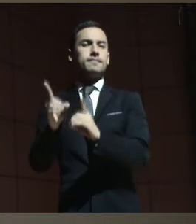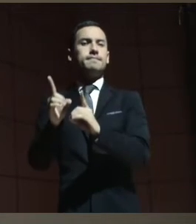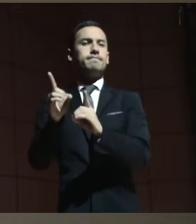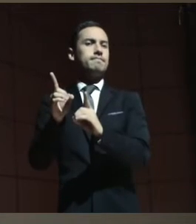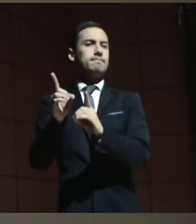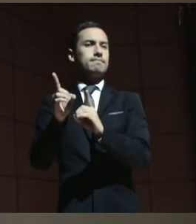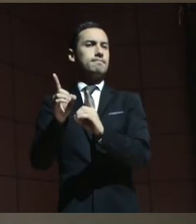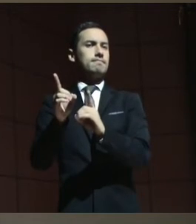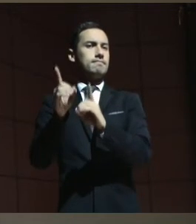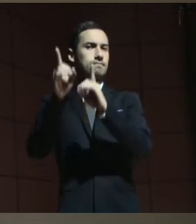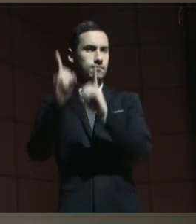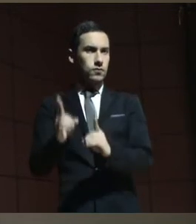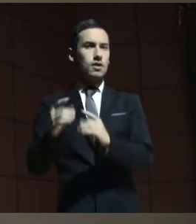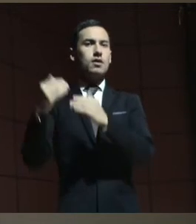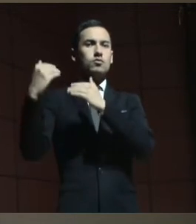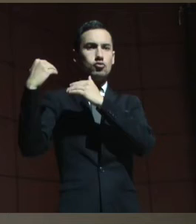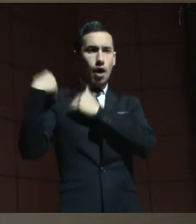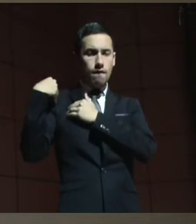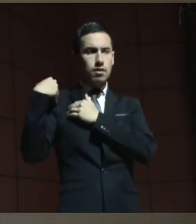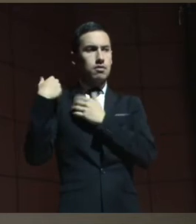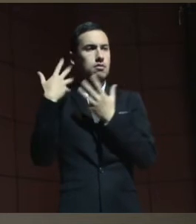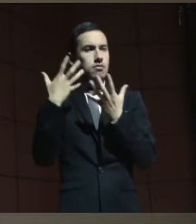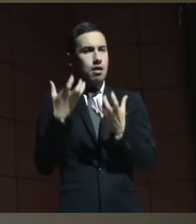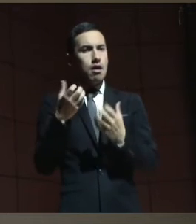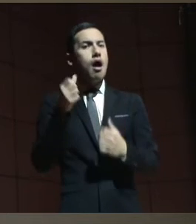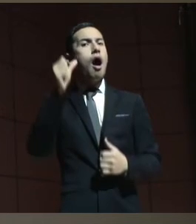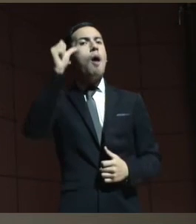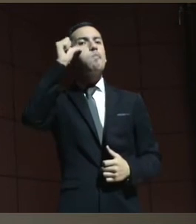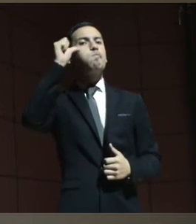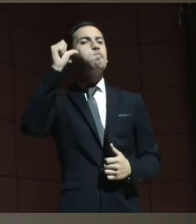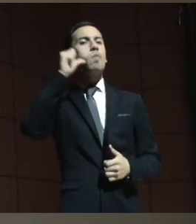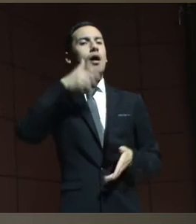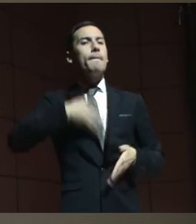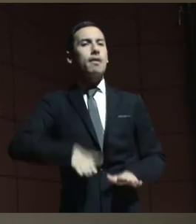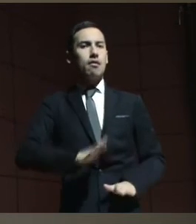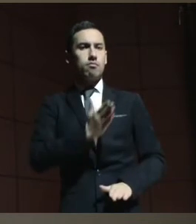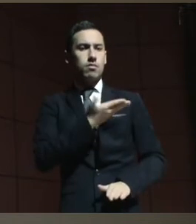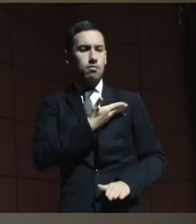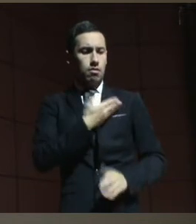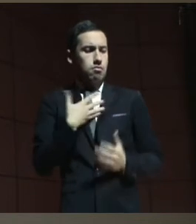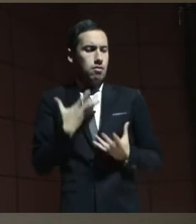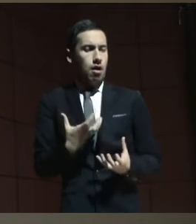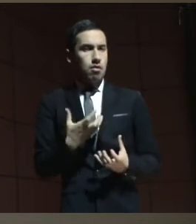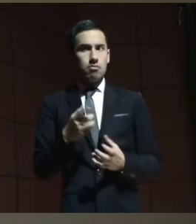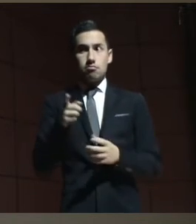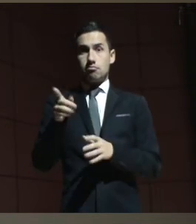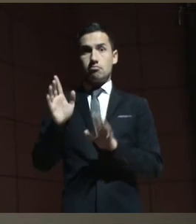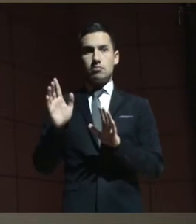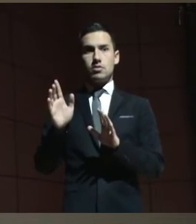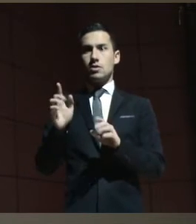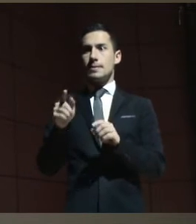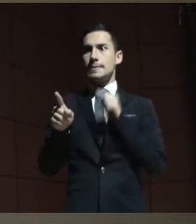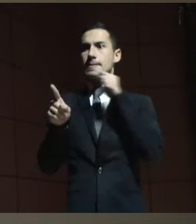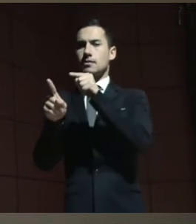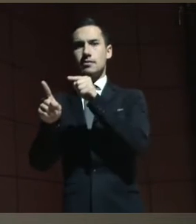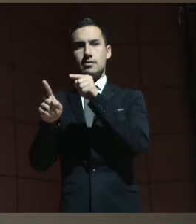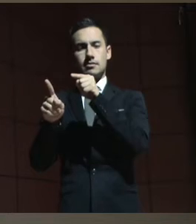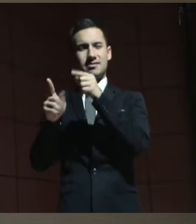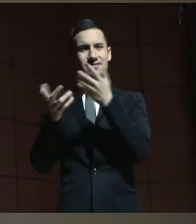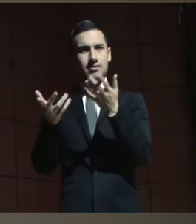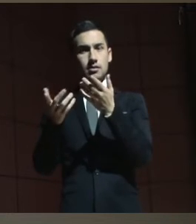responsable respecto de su maternidad o no maternidad, que requiere de apoyo.